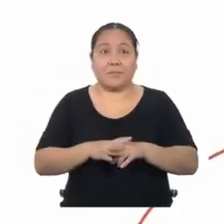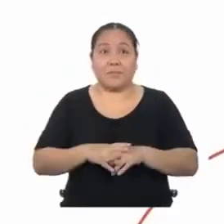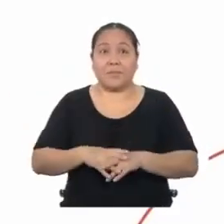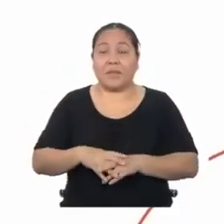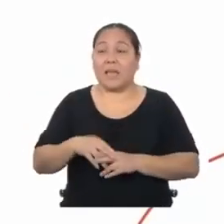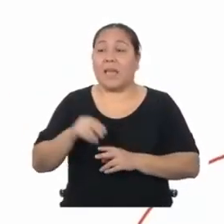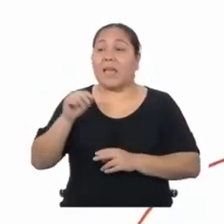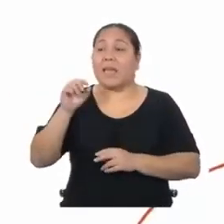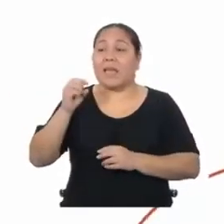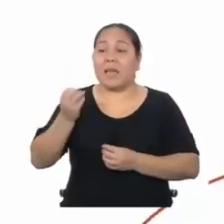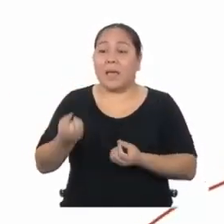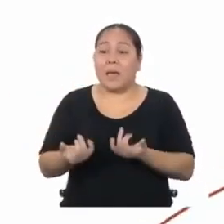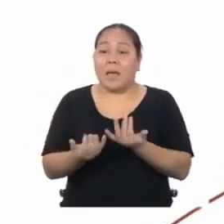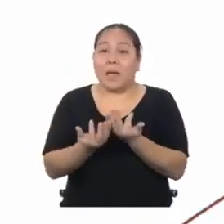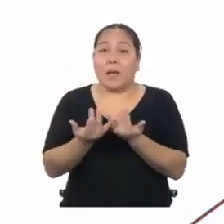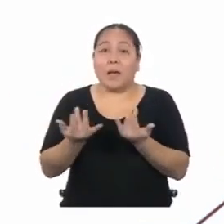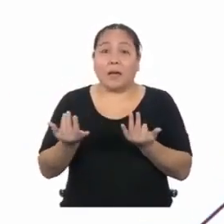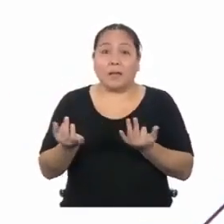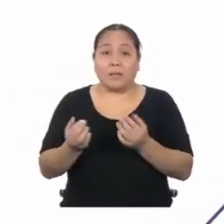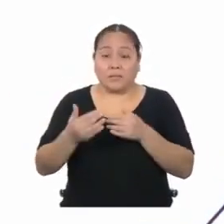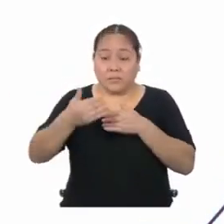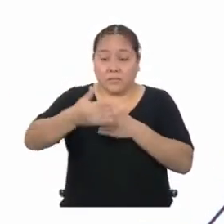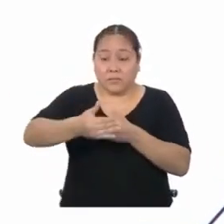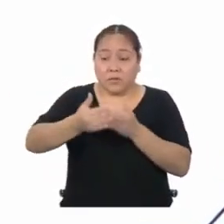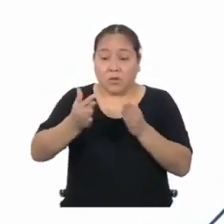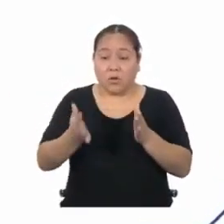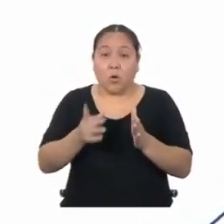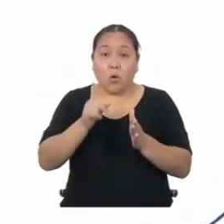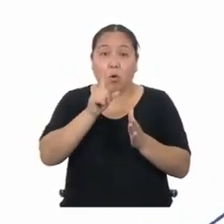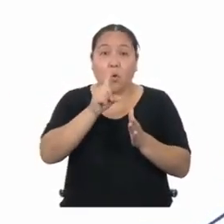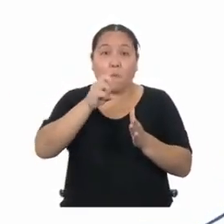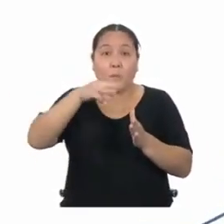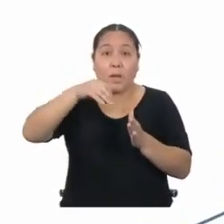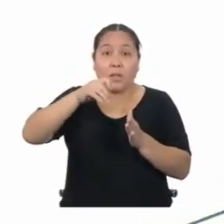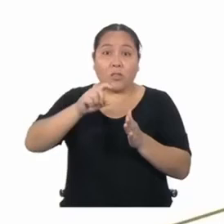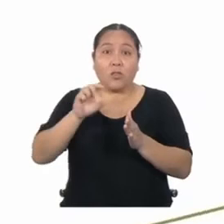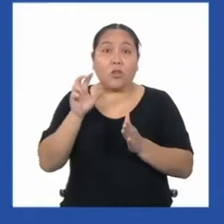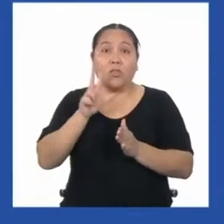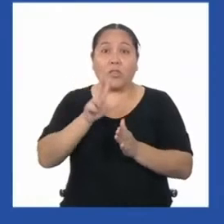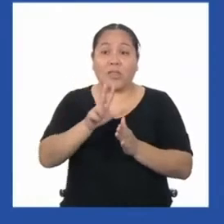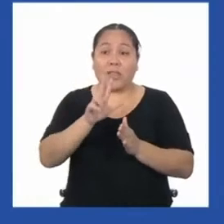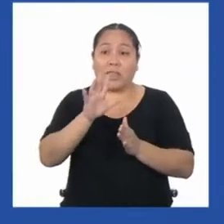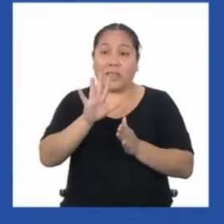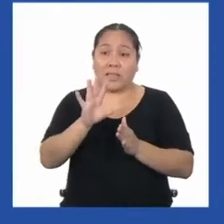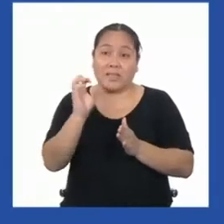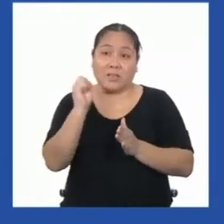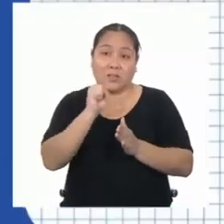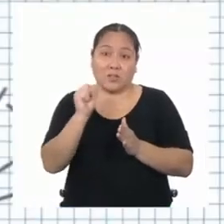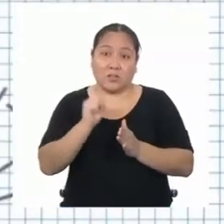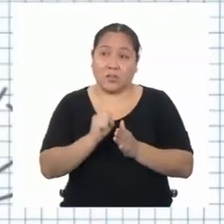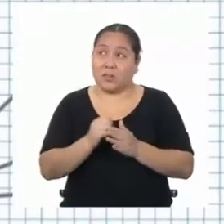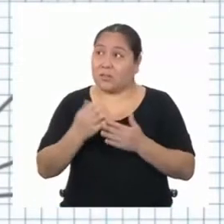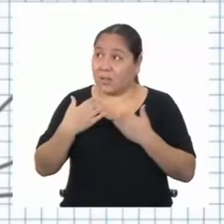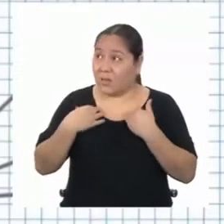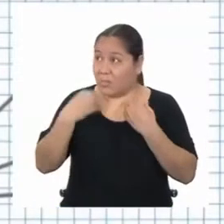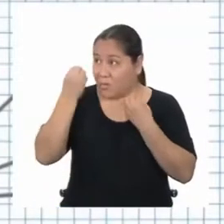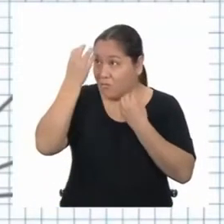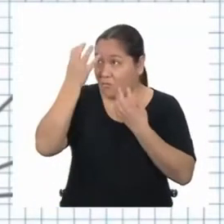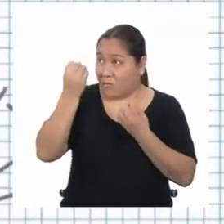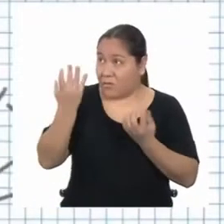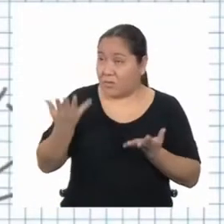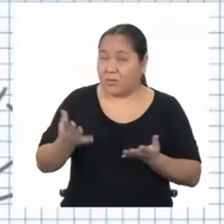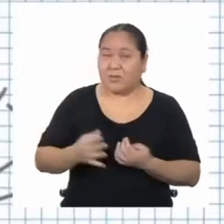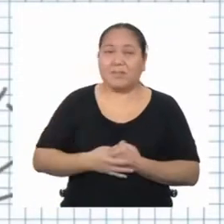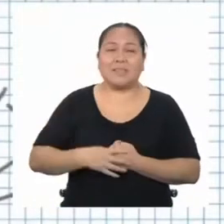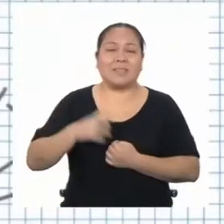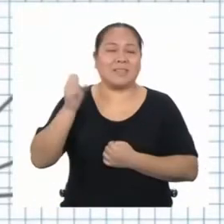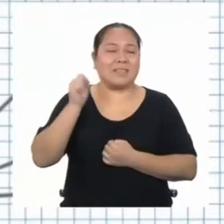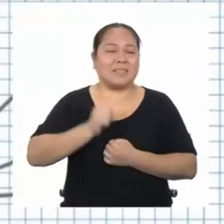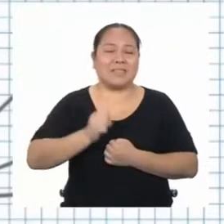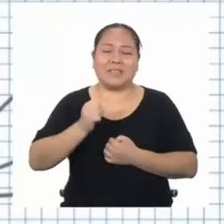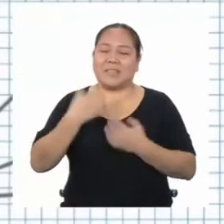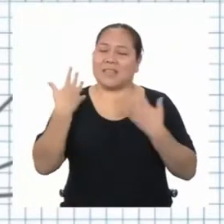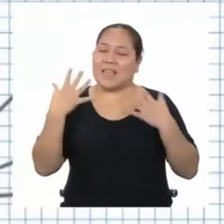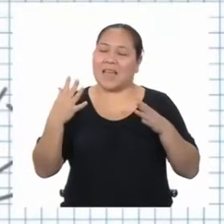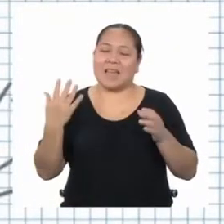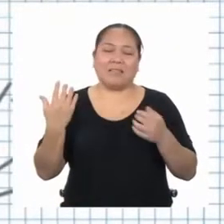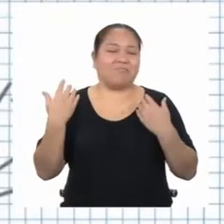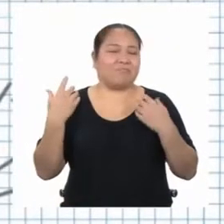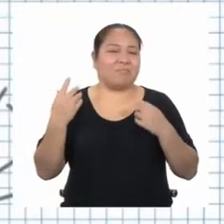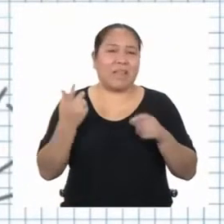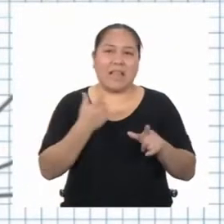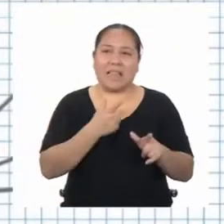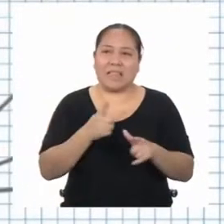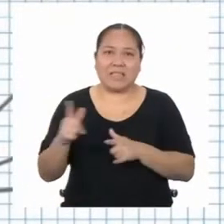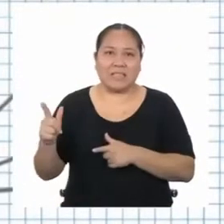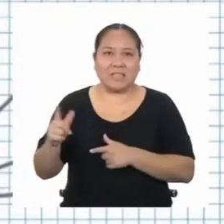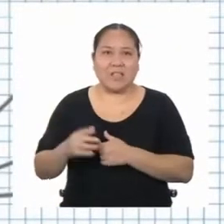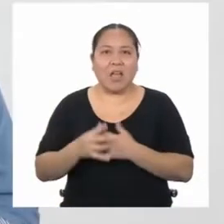35 soles por metro cuadrado. ¿Tenemos toda la información necesaria? Sí, tenemos todo lo que necesitamos.